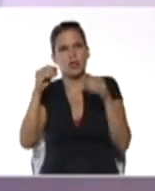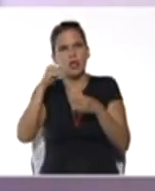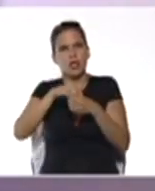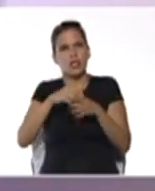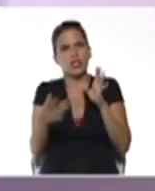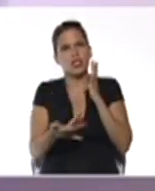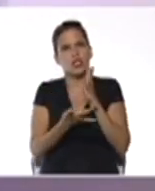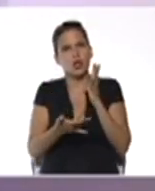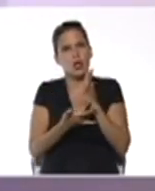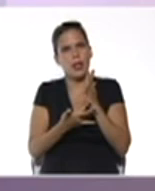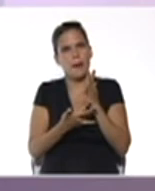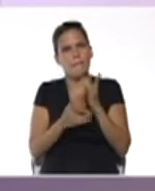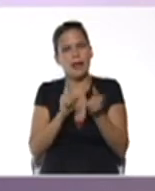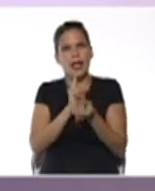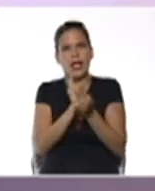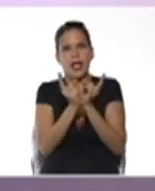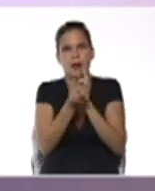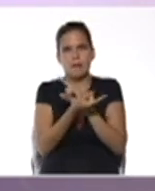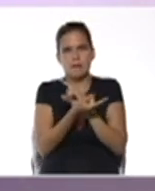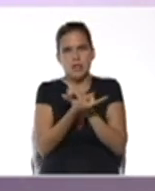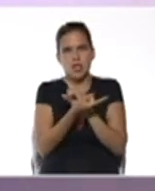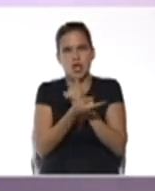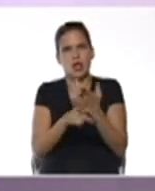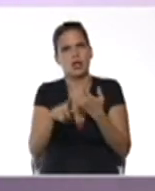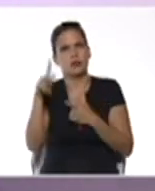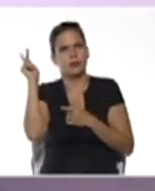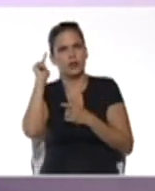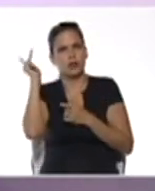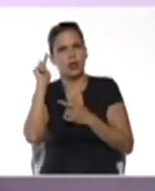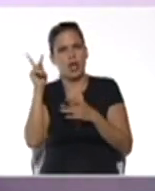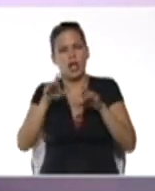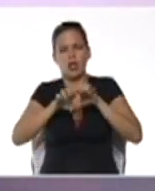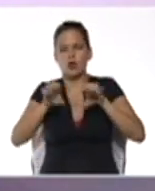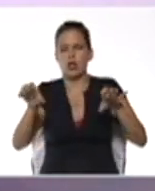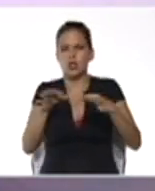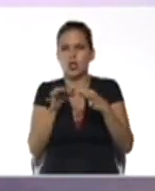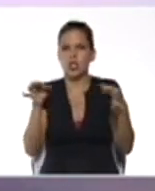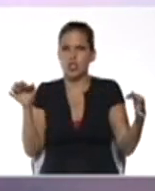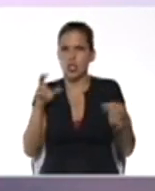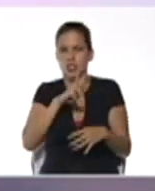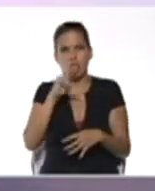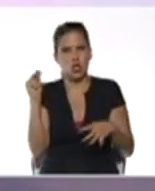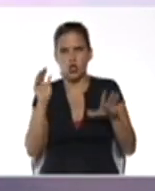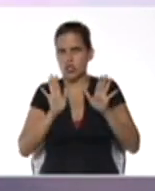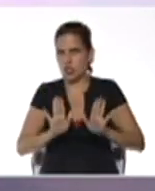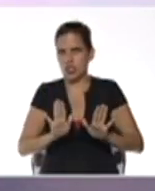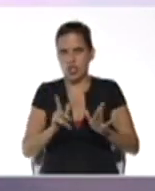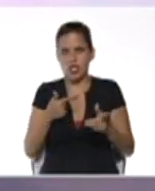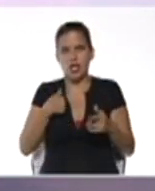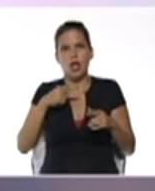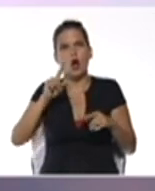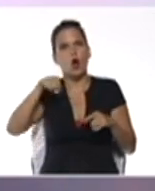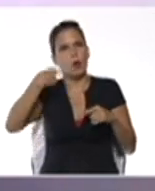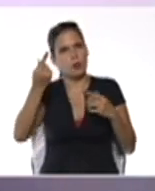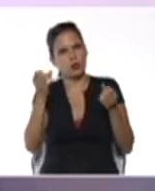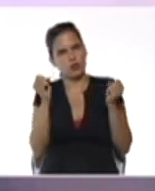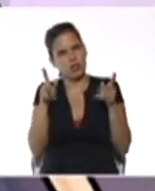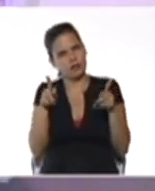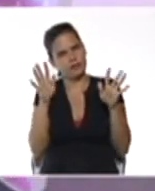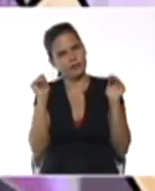para profundizar la transformación pedagógica la educación a distancia no se detiene será hasta una próxima